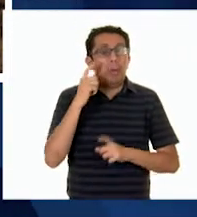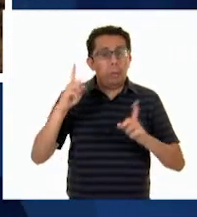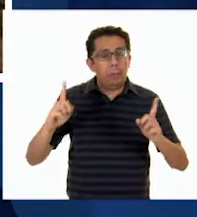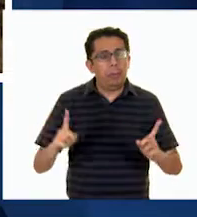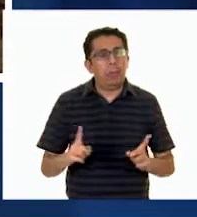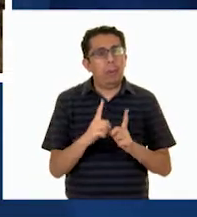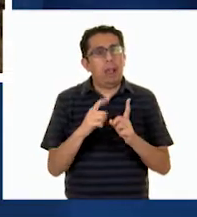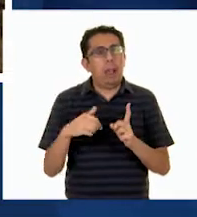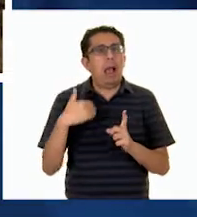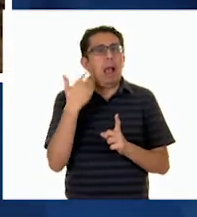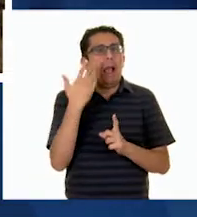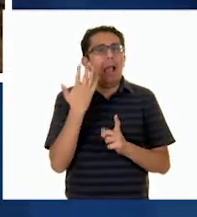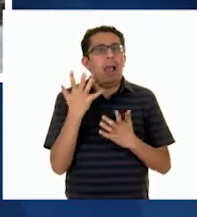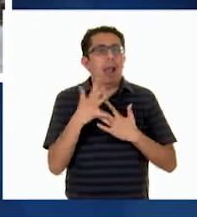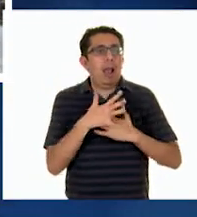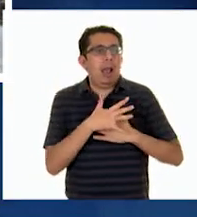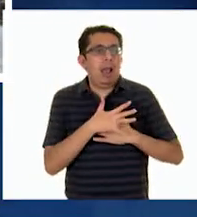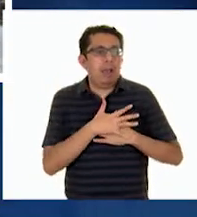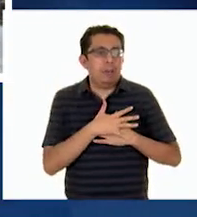entablar Una relación amorosa